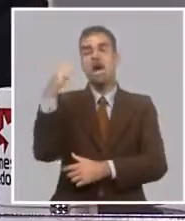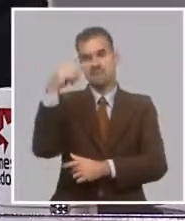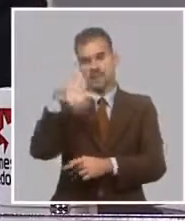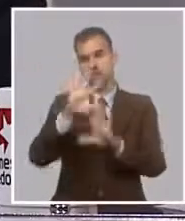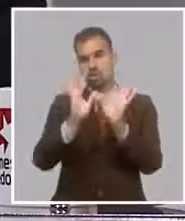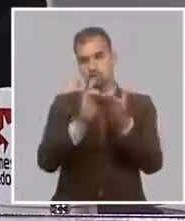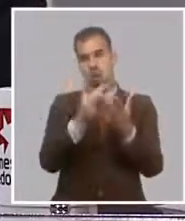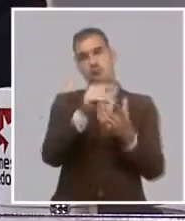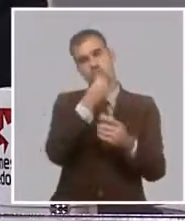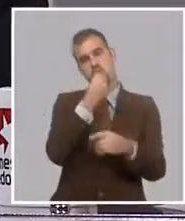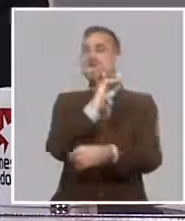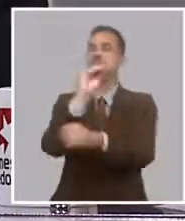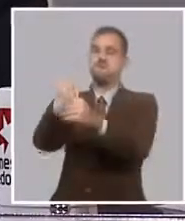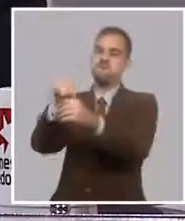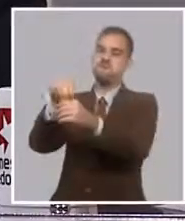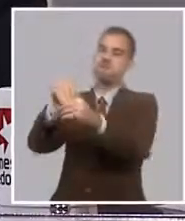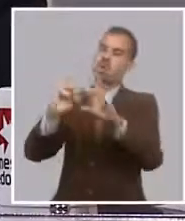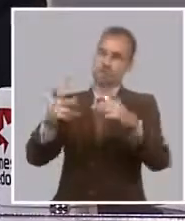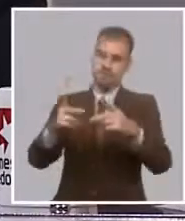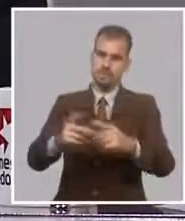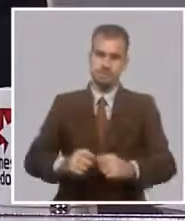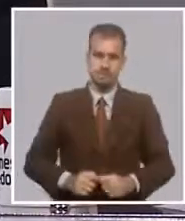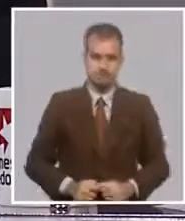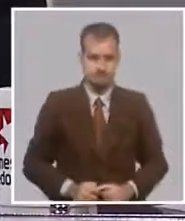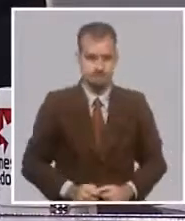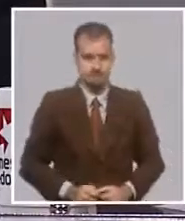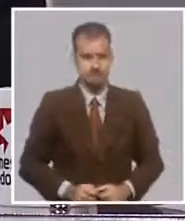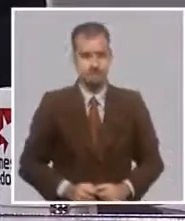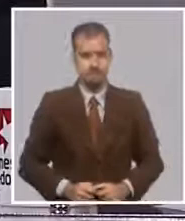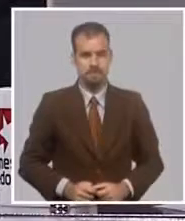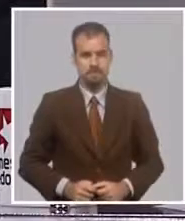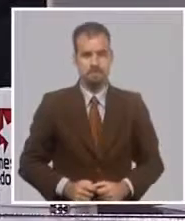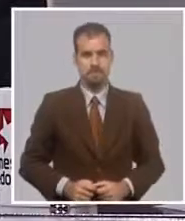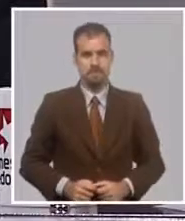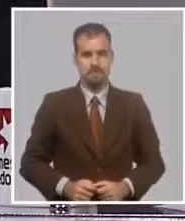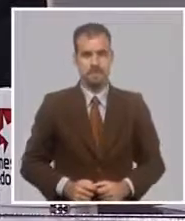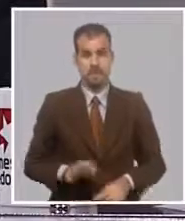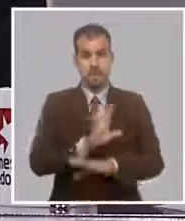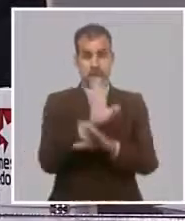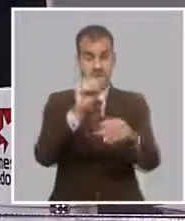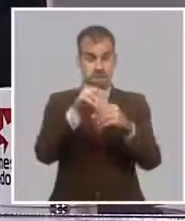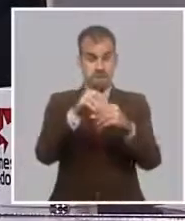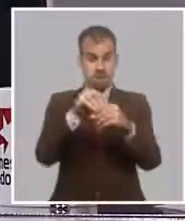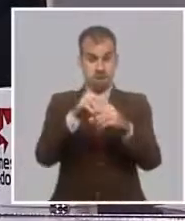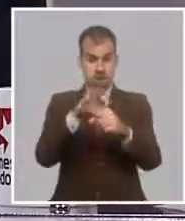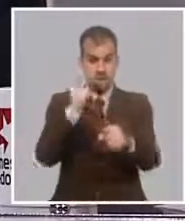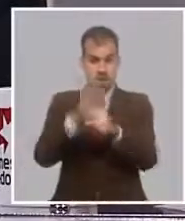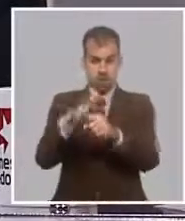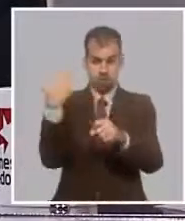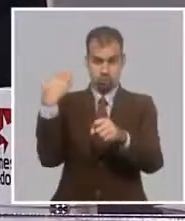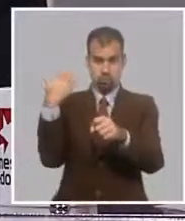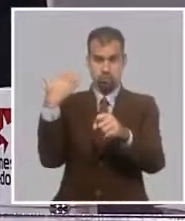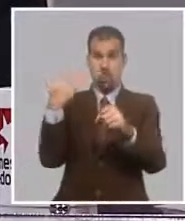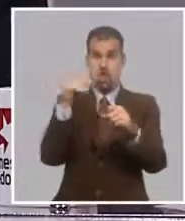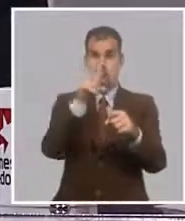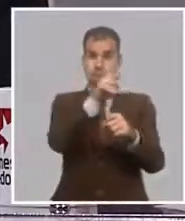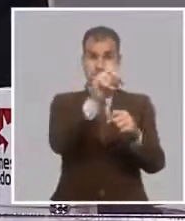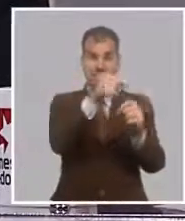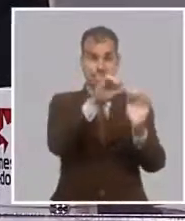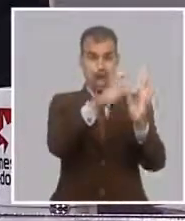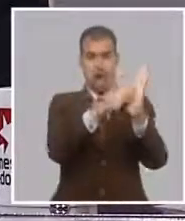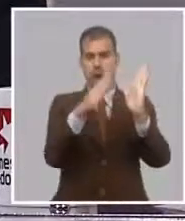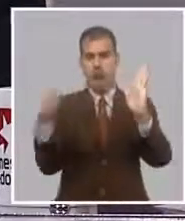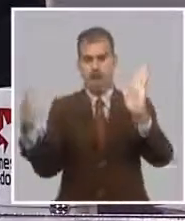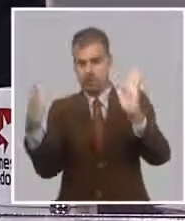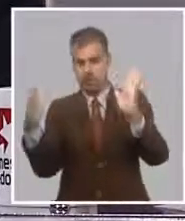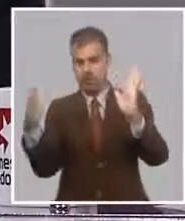tasas de interés que se dan. Puedo decir que desde que se constituyó ese fondo hasta la fecha se han otorgado 81